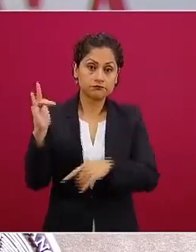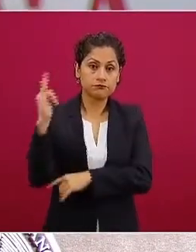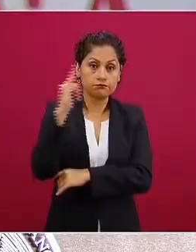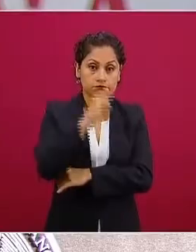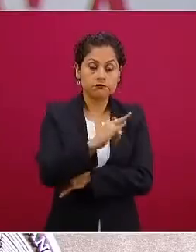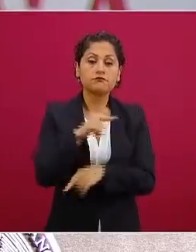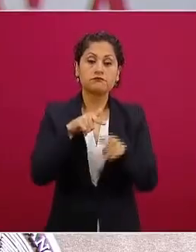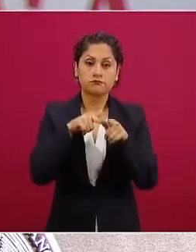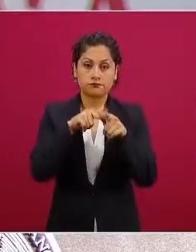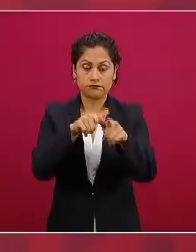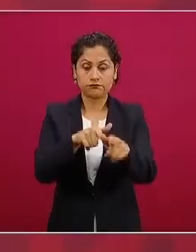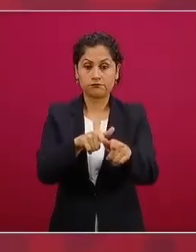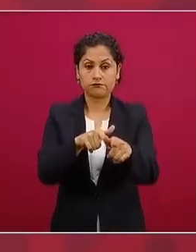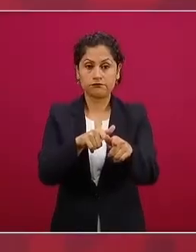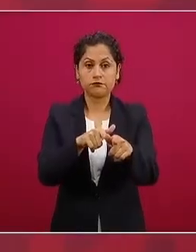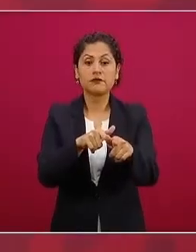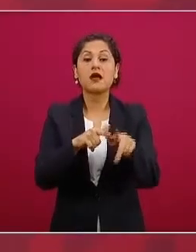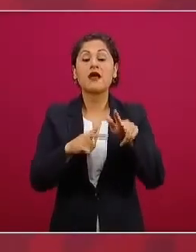Dieciocho,